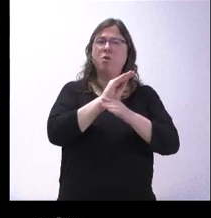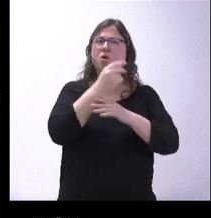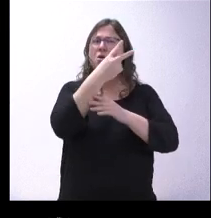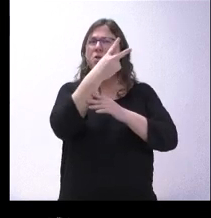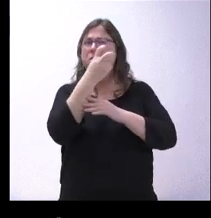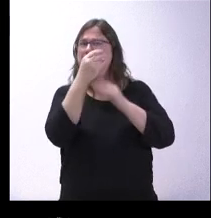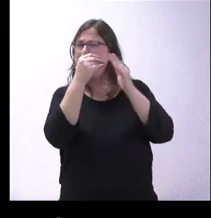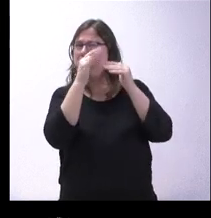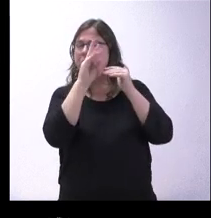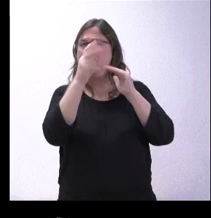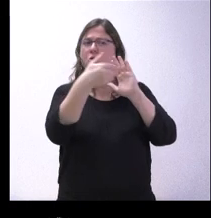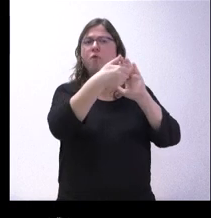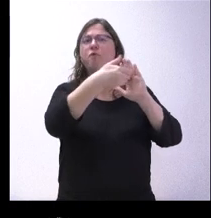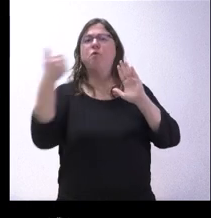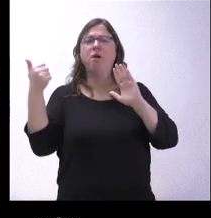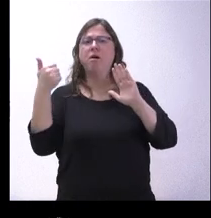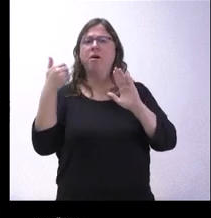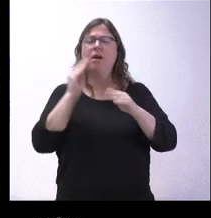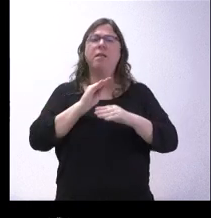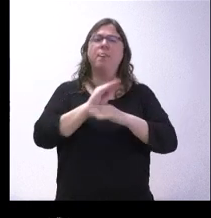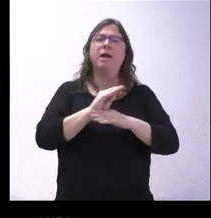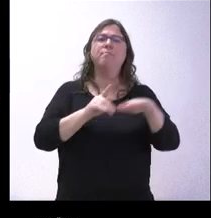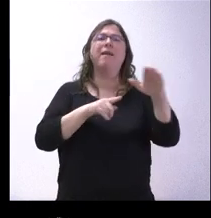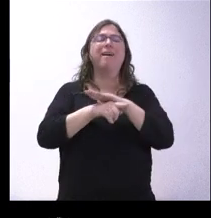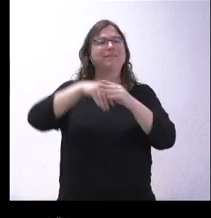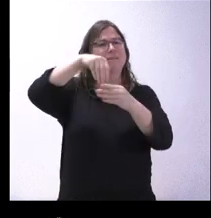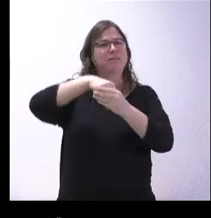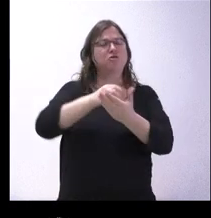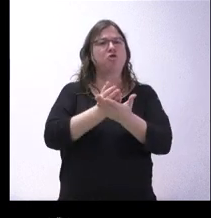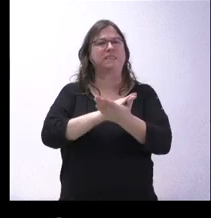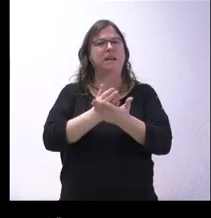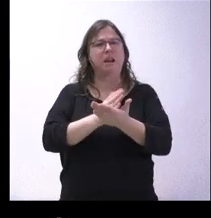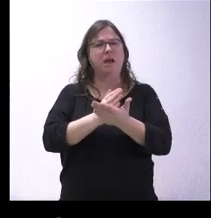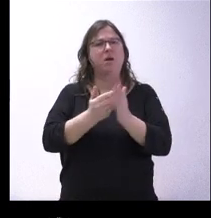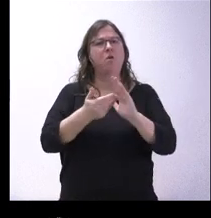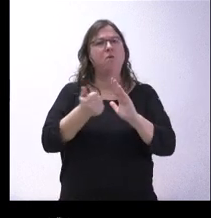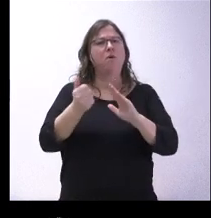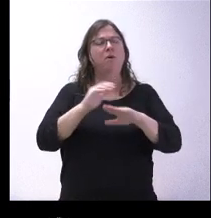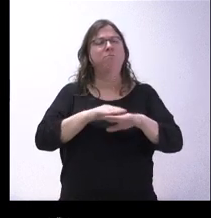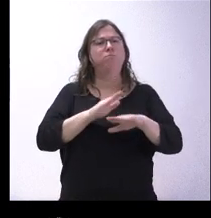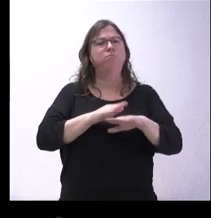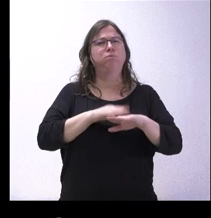y pico mil euros que recibían los agentes del SERLA como